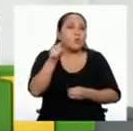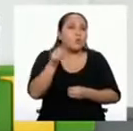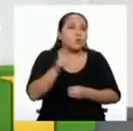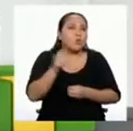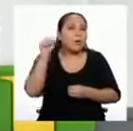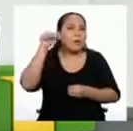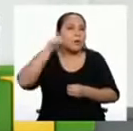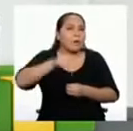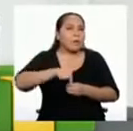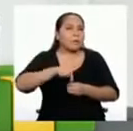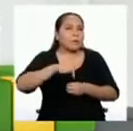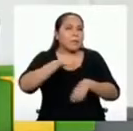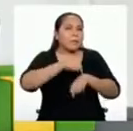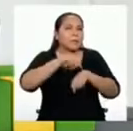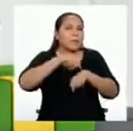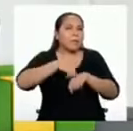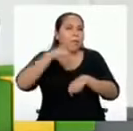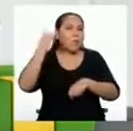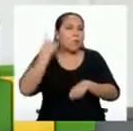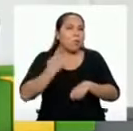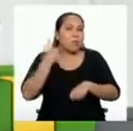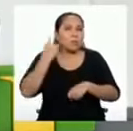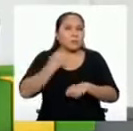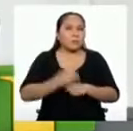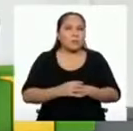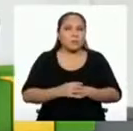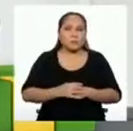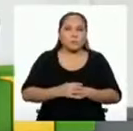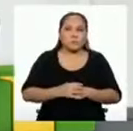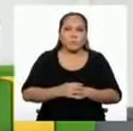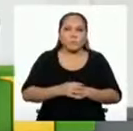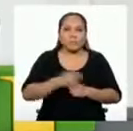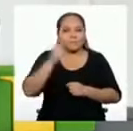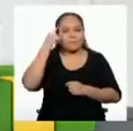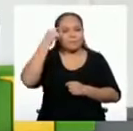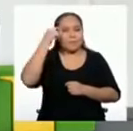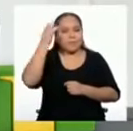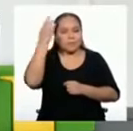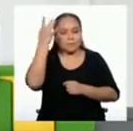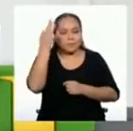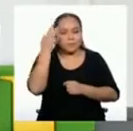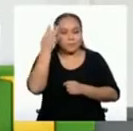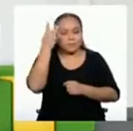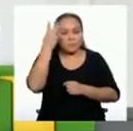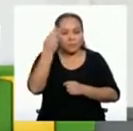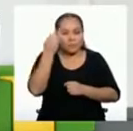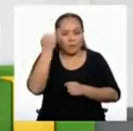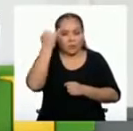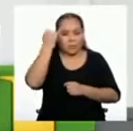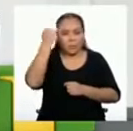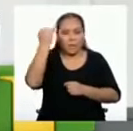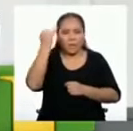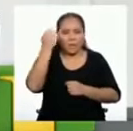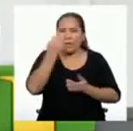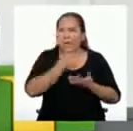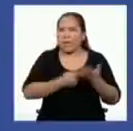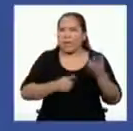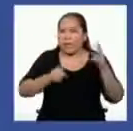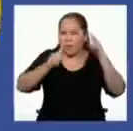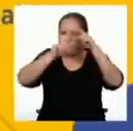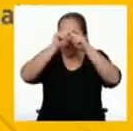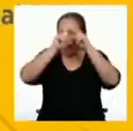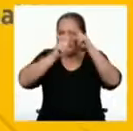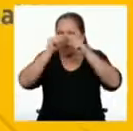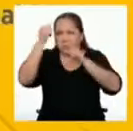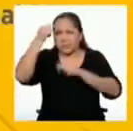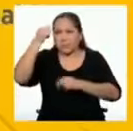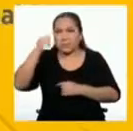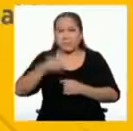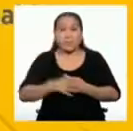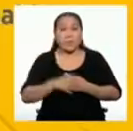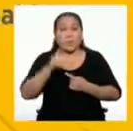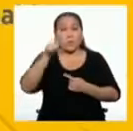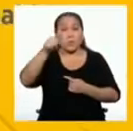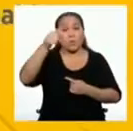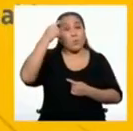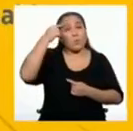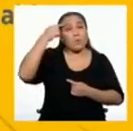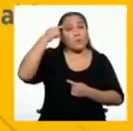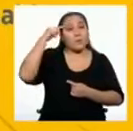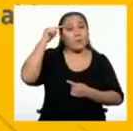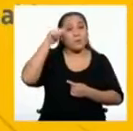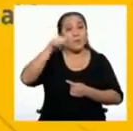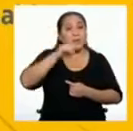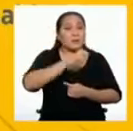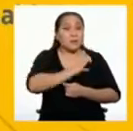durante este emergencia. Tómense unos cuantos segundos para imaginar qué es lo que se les viene a la cabeza. ¿Creen que estos